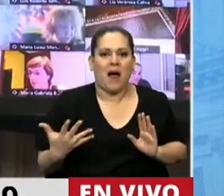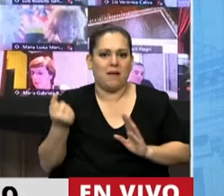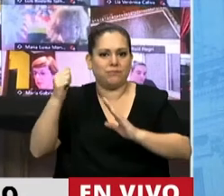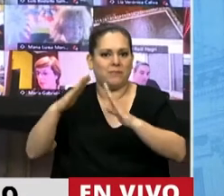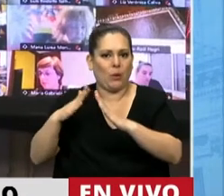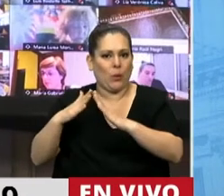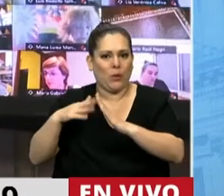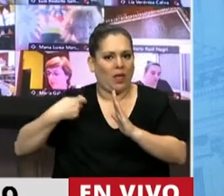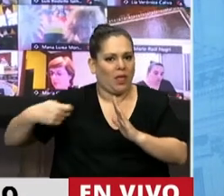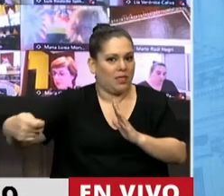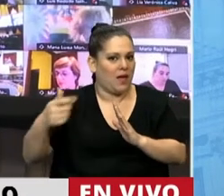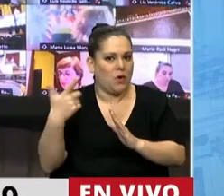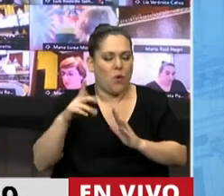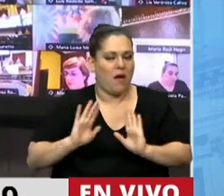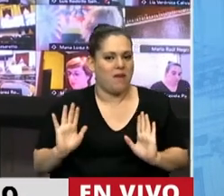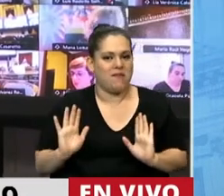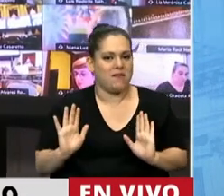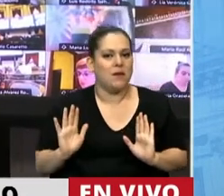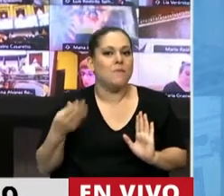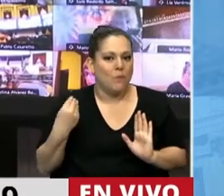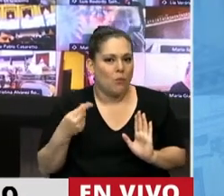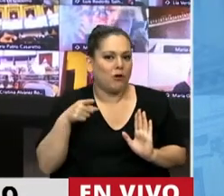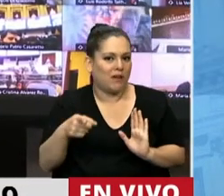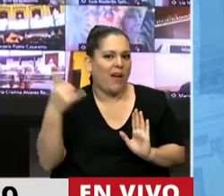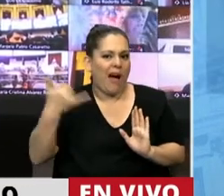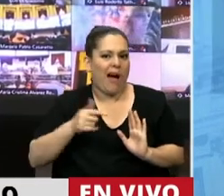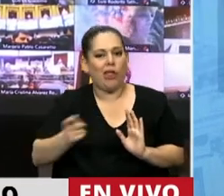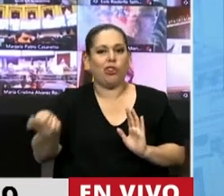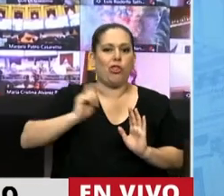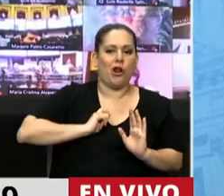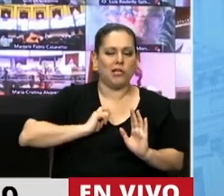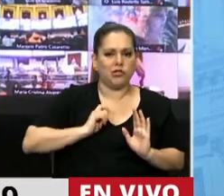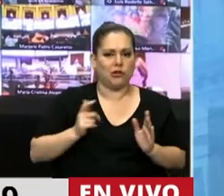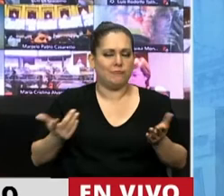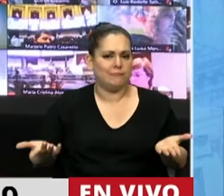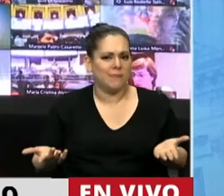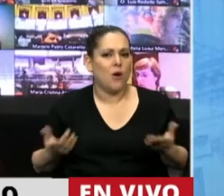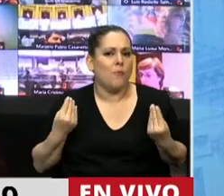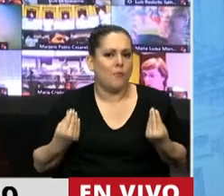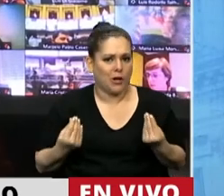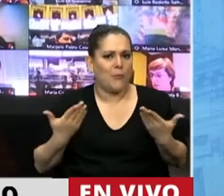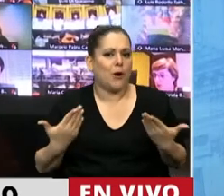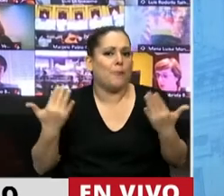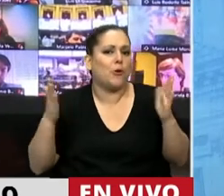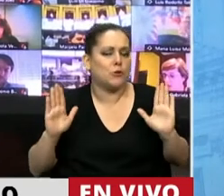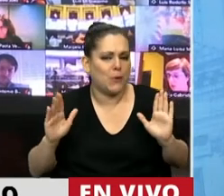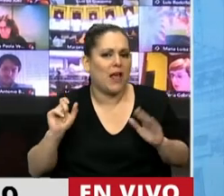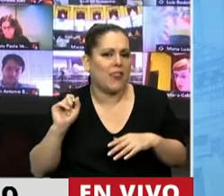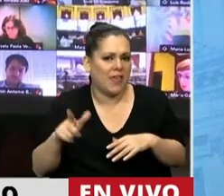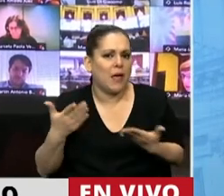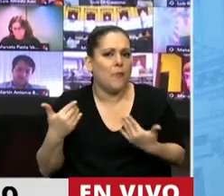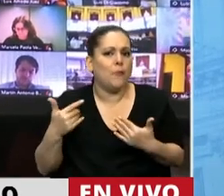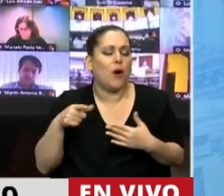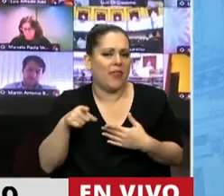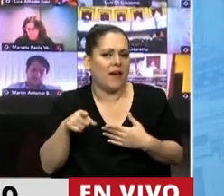vivienda cuando en los antecedentes nominales existe una donación. ¿Por qué? Precisamente por la posibilidad que pueda haber